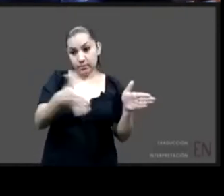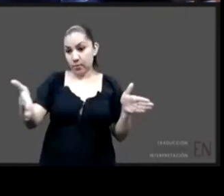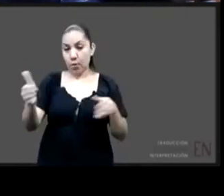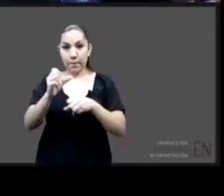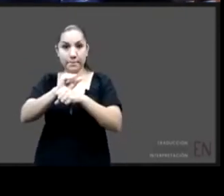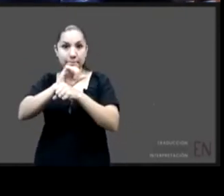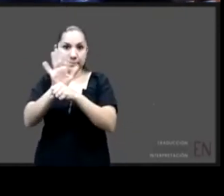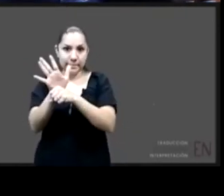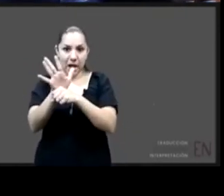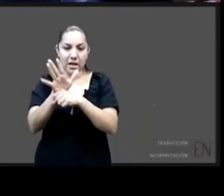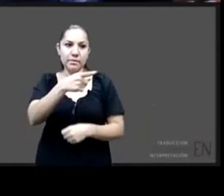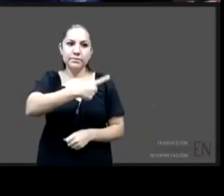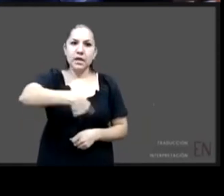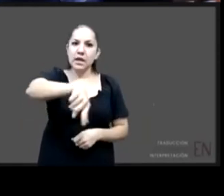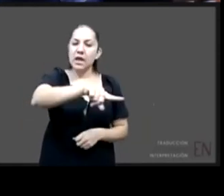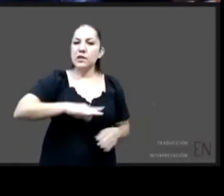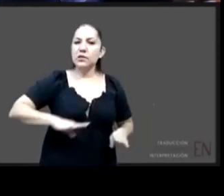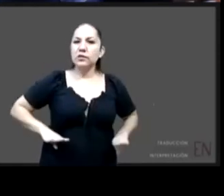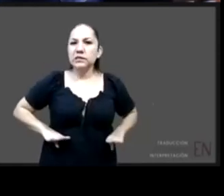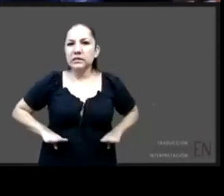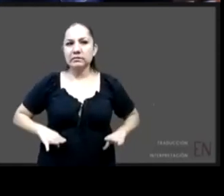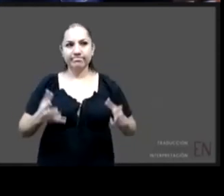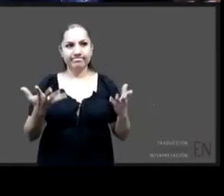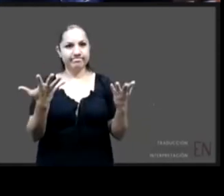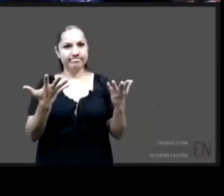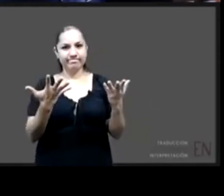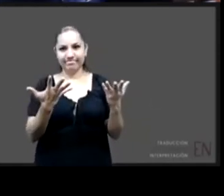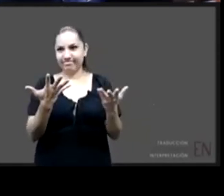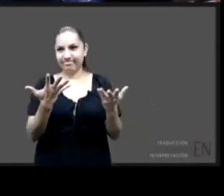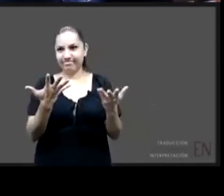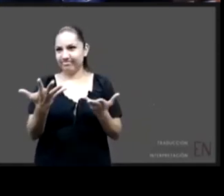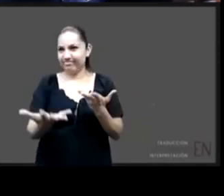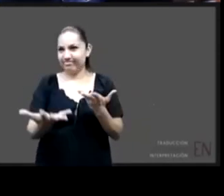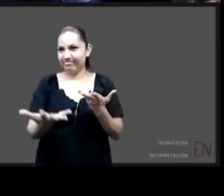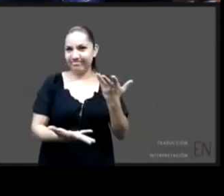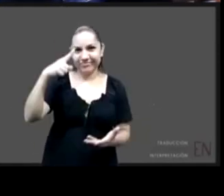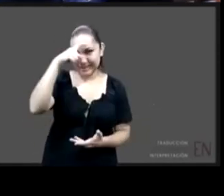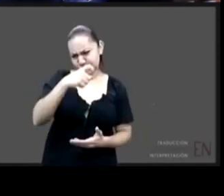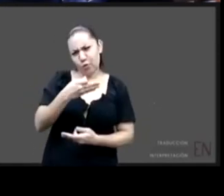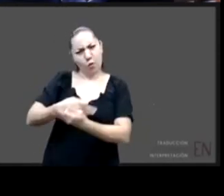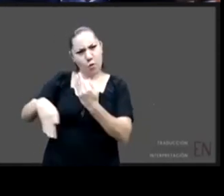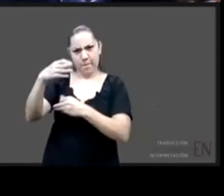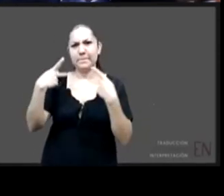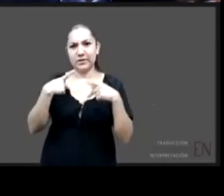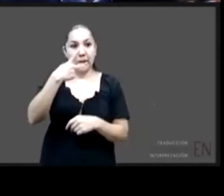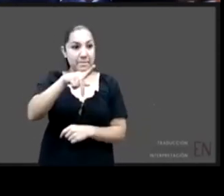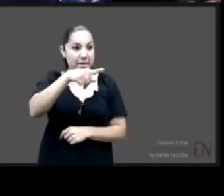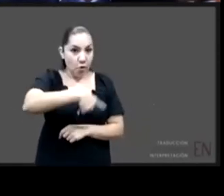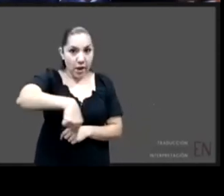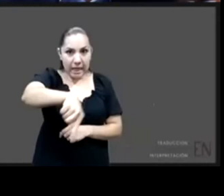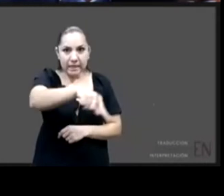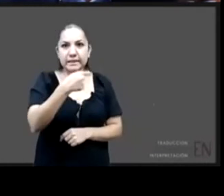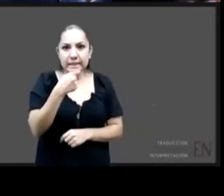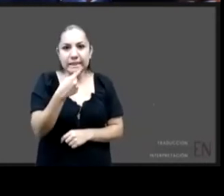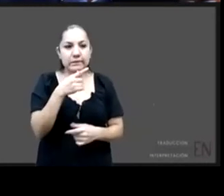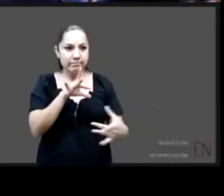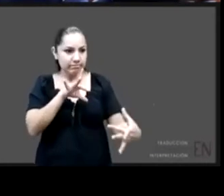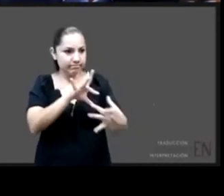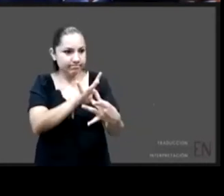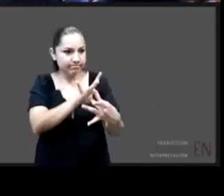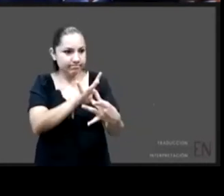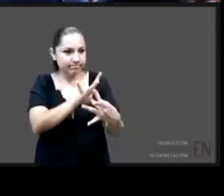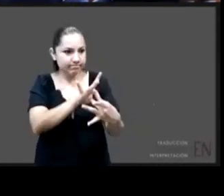difícil que estamos atravesando todos, también en la región de América Latina. Solamente te